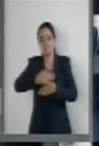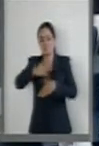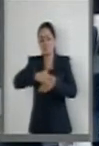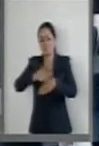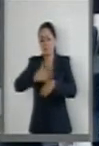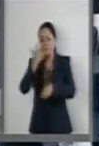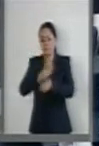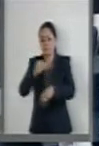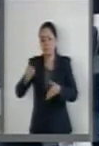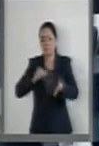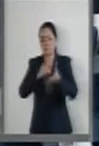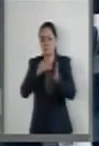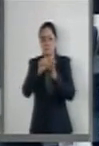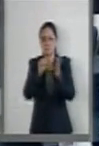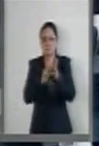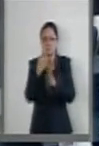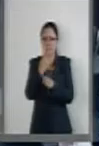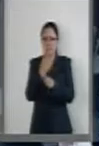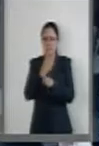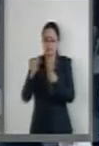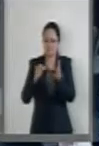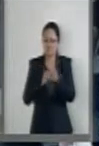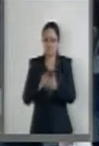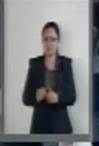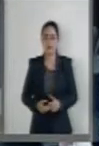por el que se adiciona el artículo cuarto constitucional.